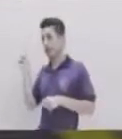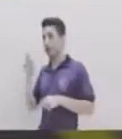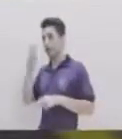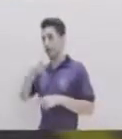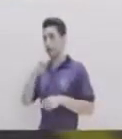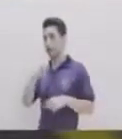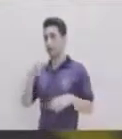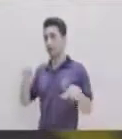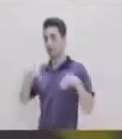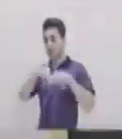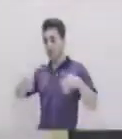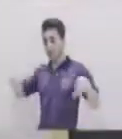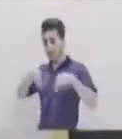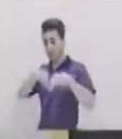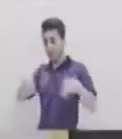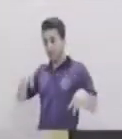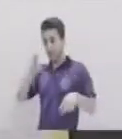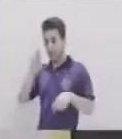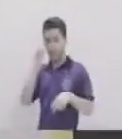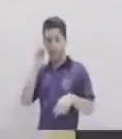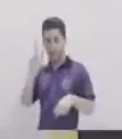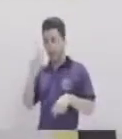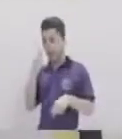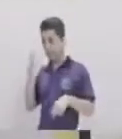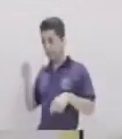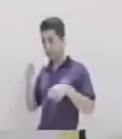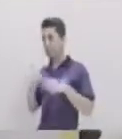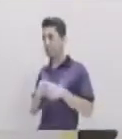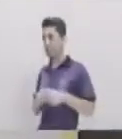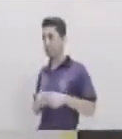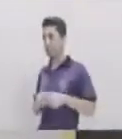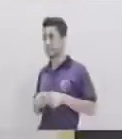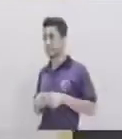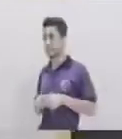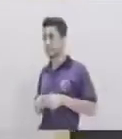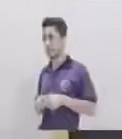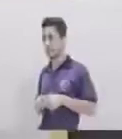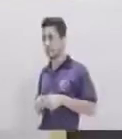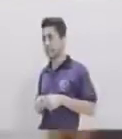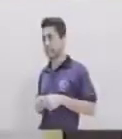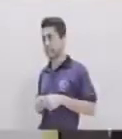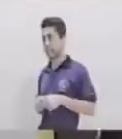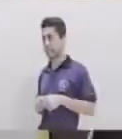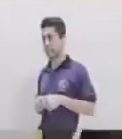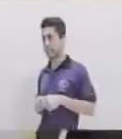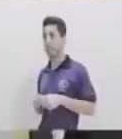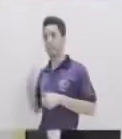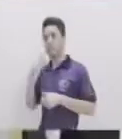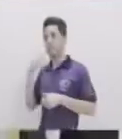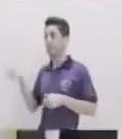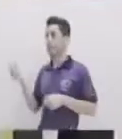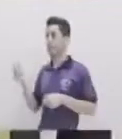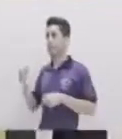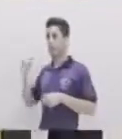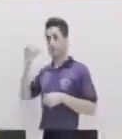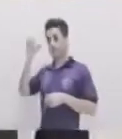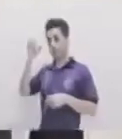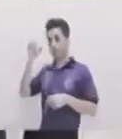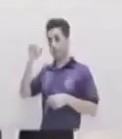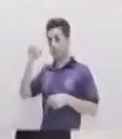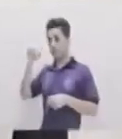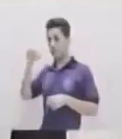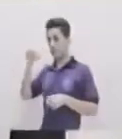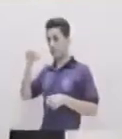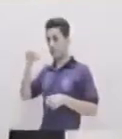regla Puede ser la regla Que ustedes tengan Siempre y cuando Tenga las medidas ¿De acuerdo? Vamos a colocar Tu mano Con el dedo índice Y el